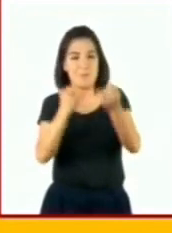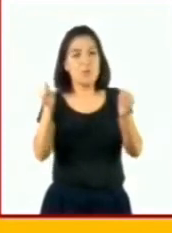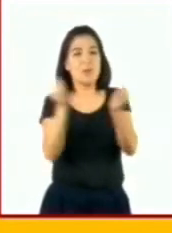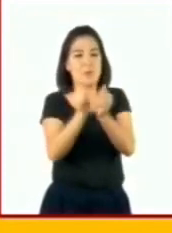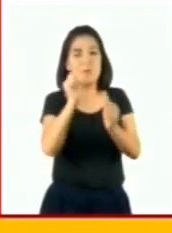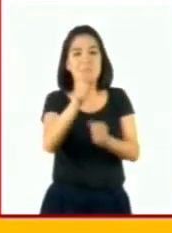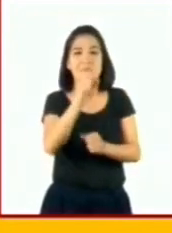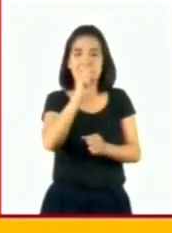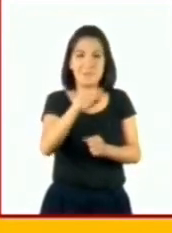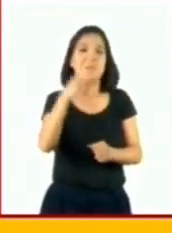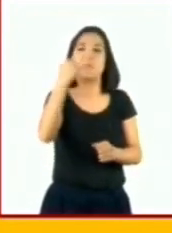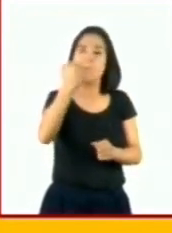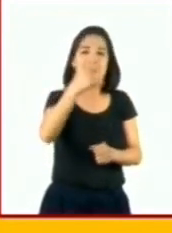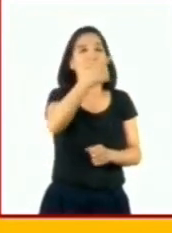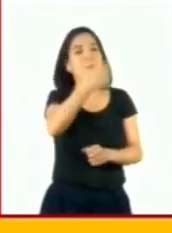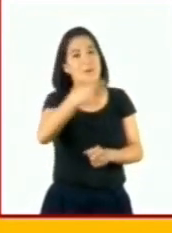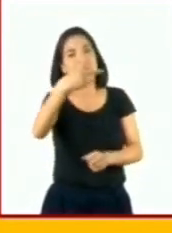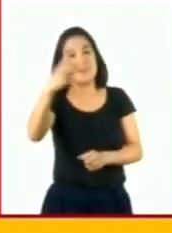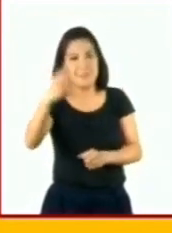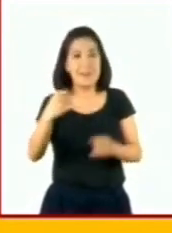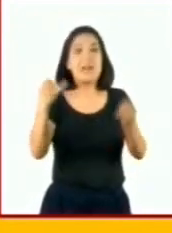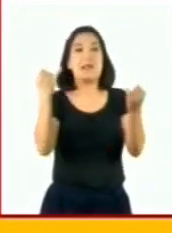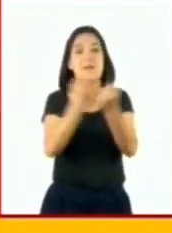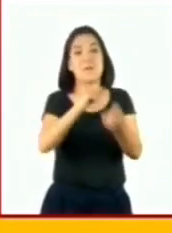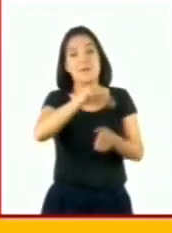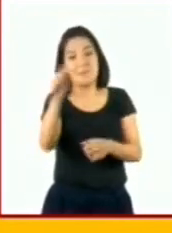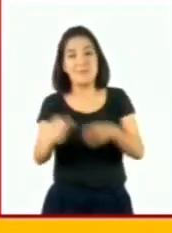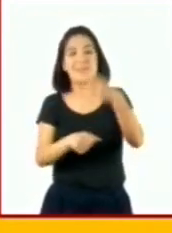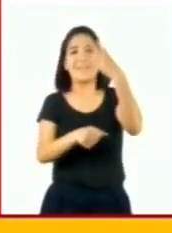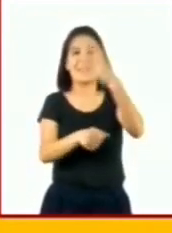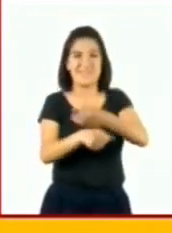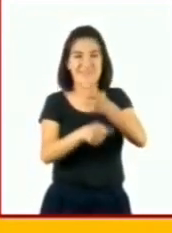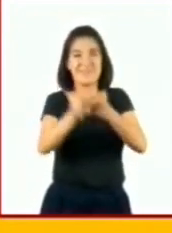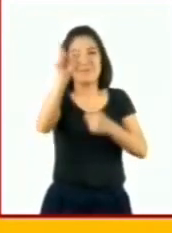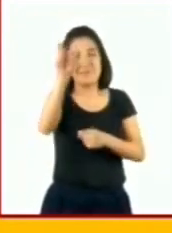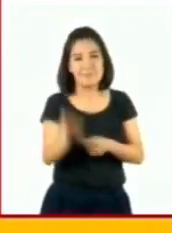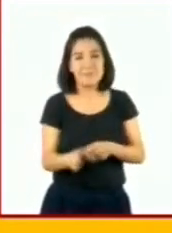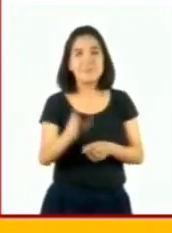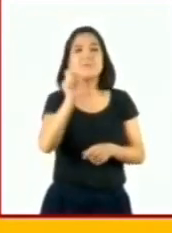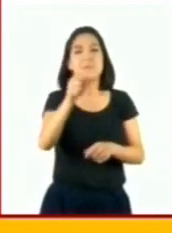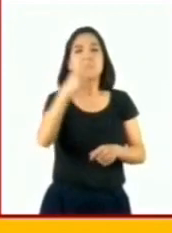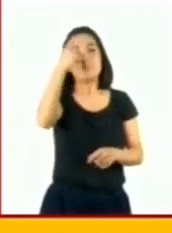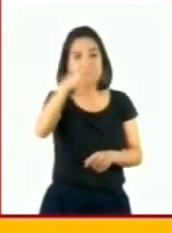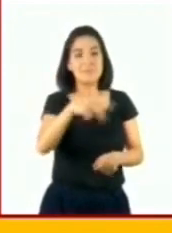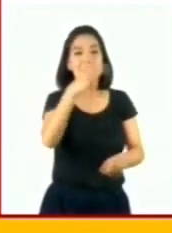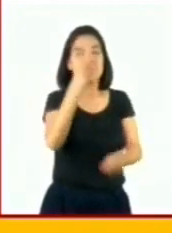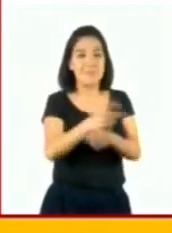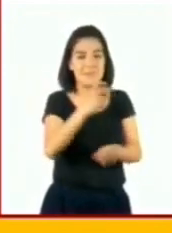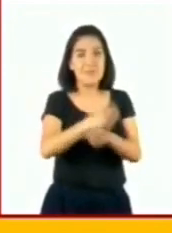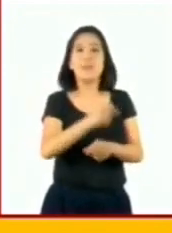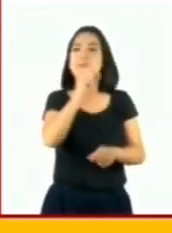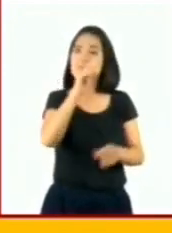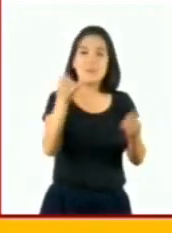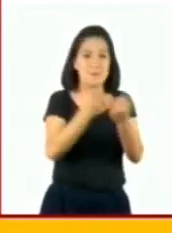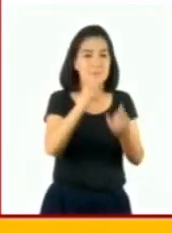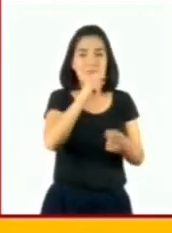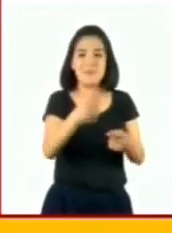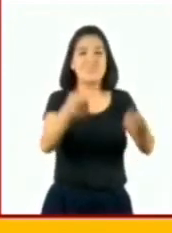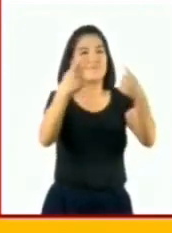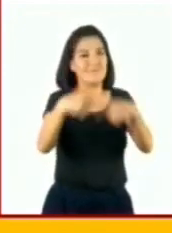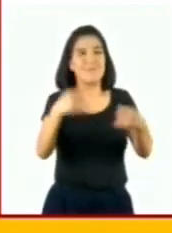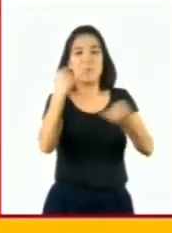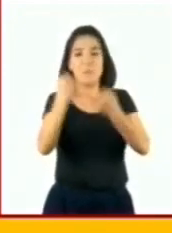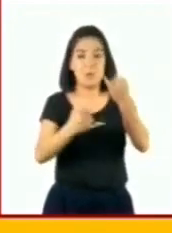respectivas rondas. De igual manera, en la tercera columna, para el segundo jugador con sus respectivas rondas.